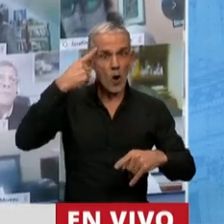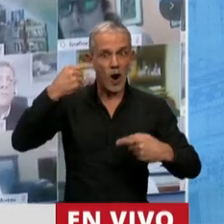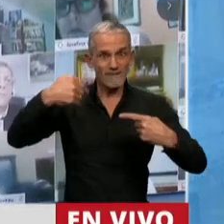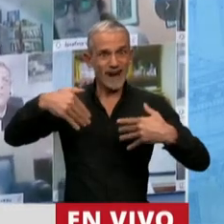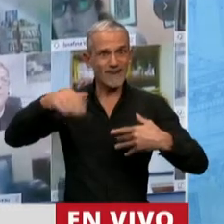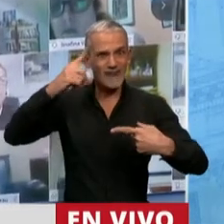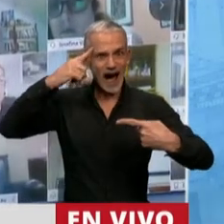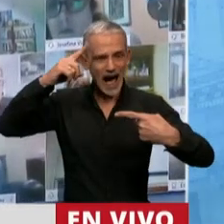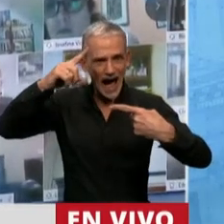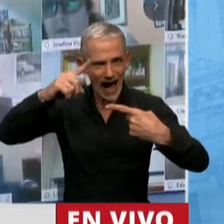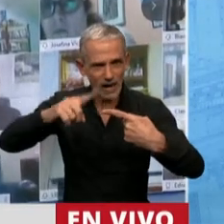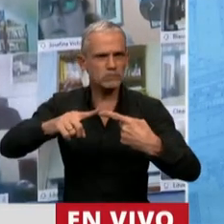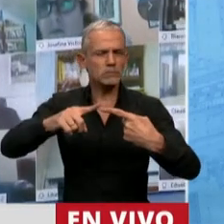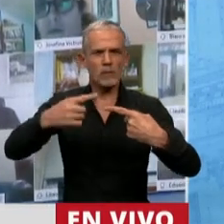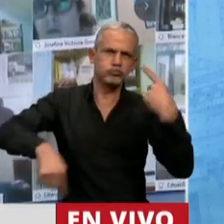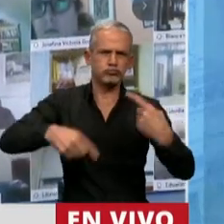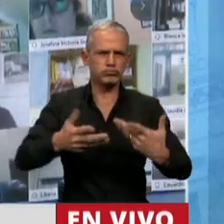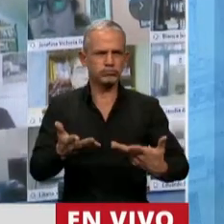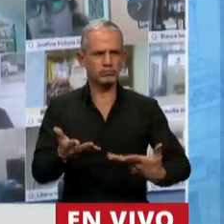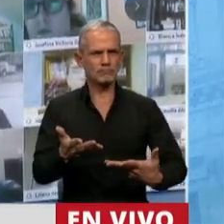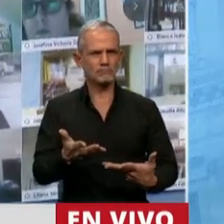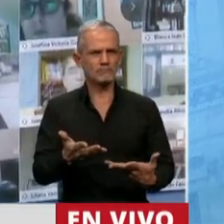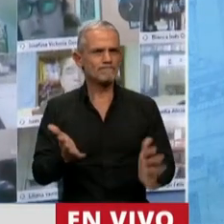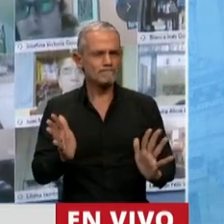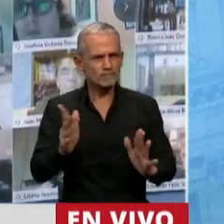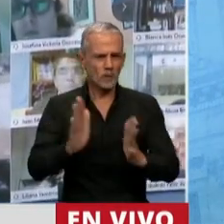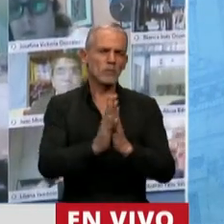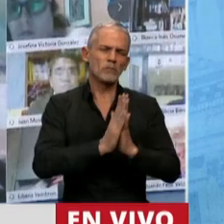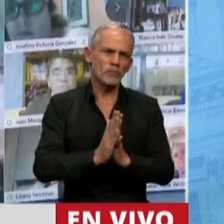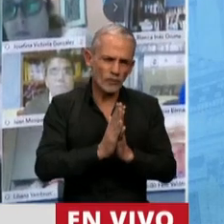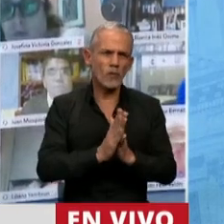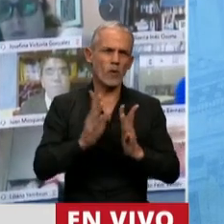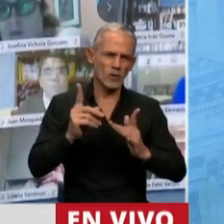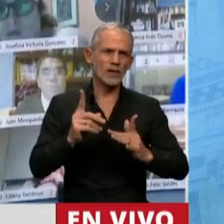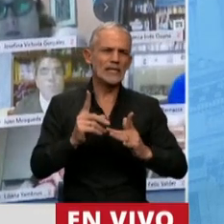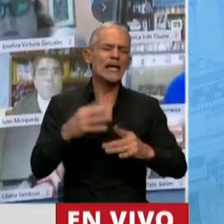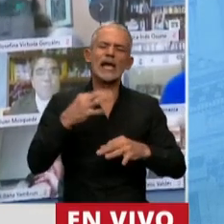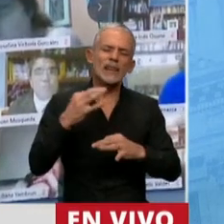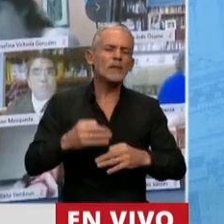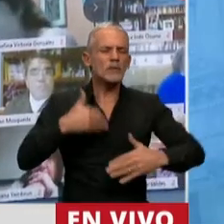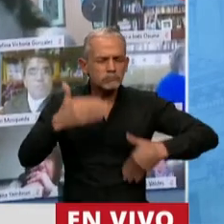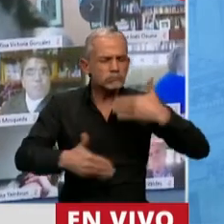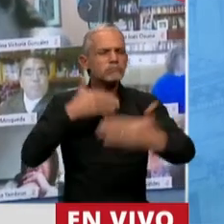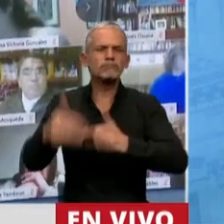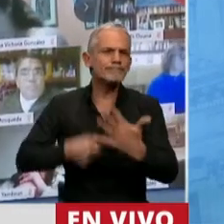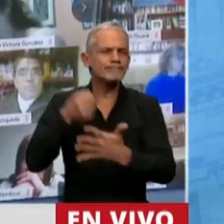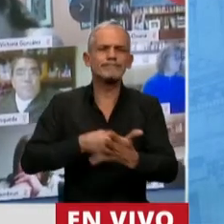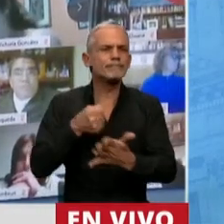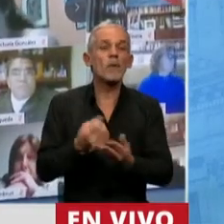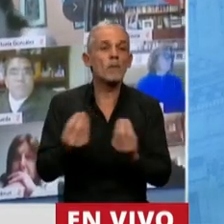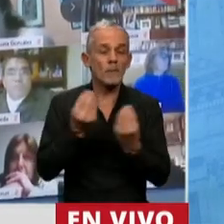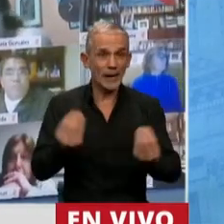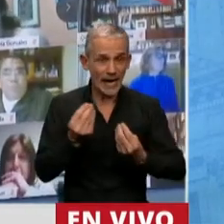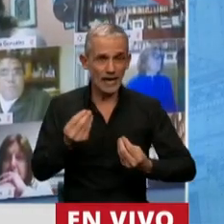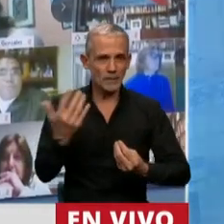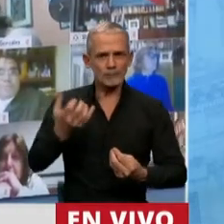poder lograr los acuerdos necesarios. No dejemos de agotar todas las instancias para que todos